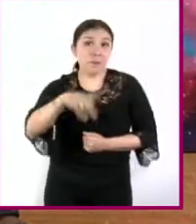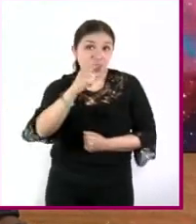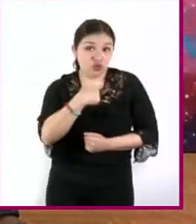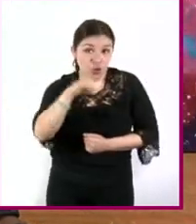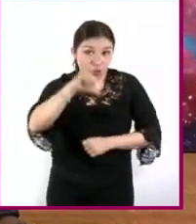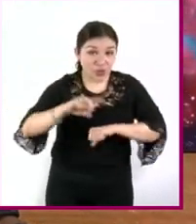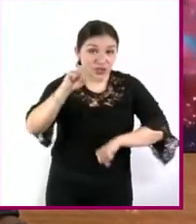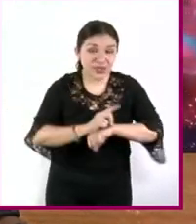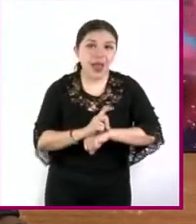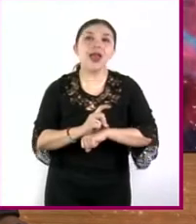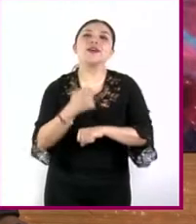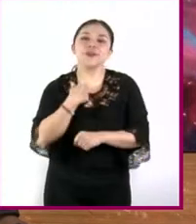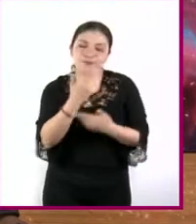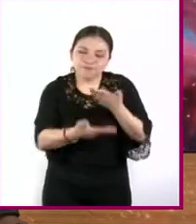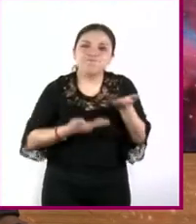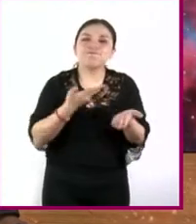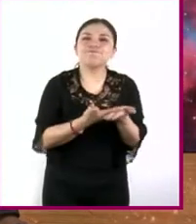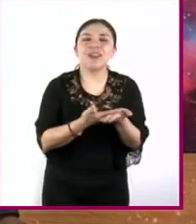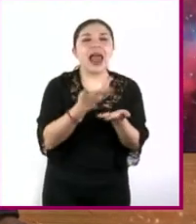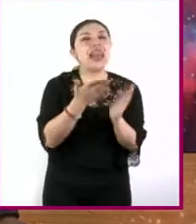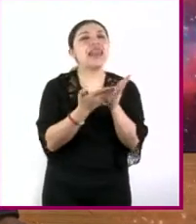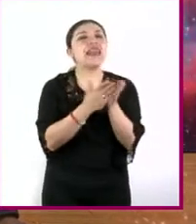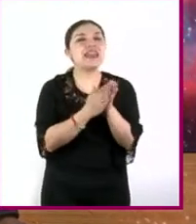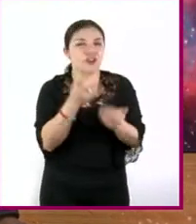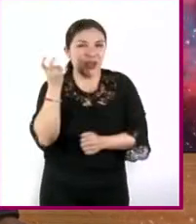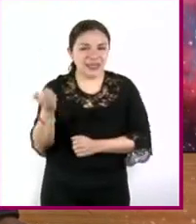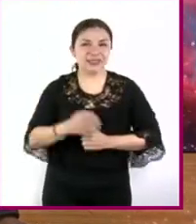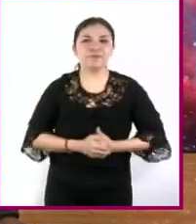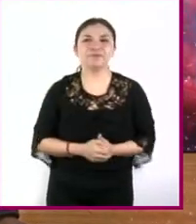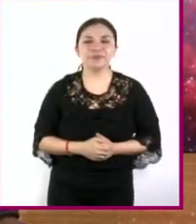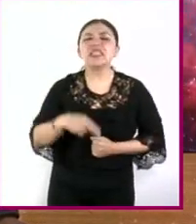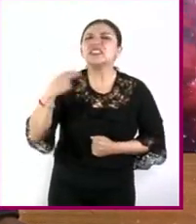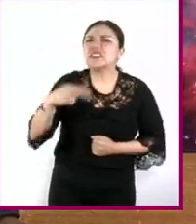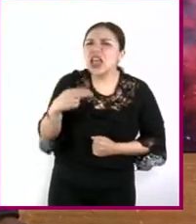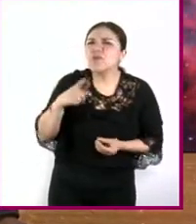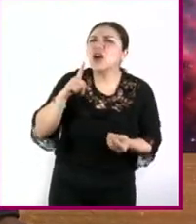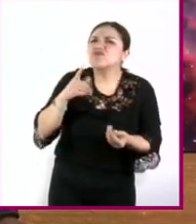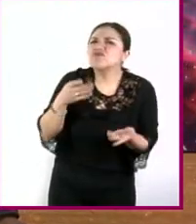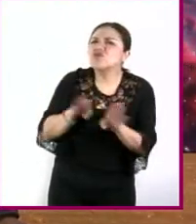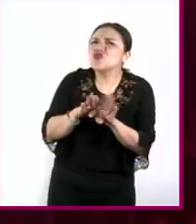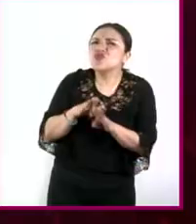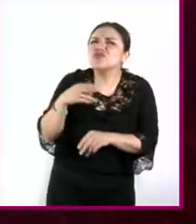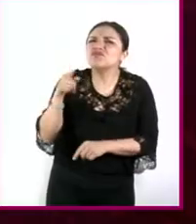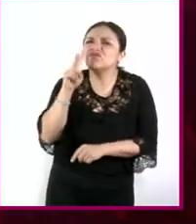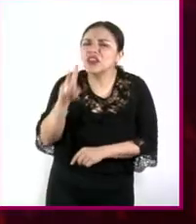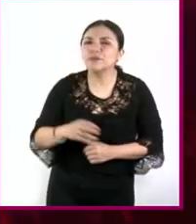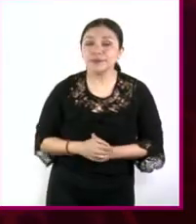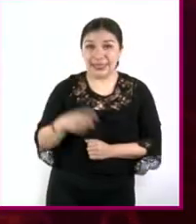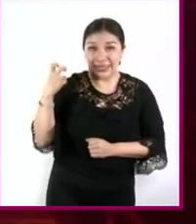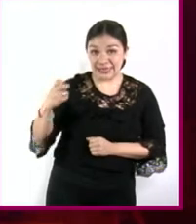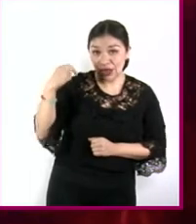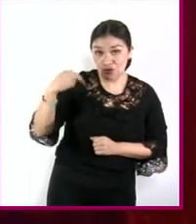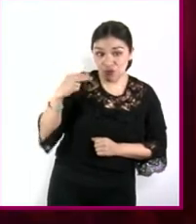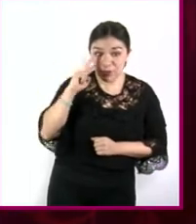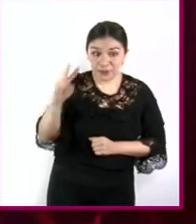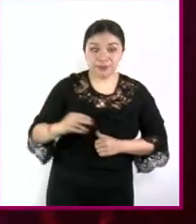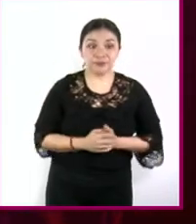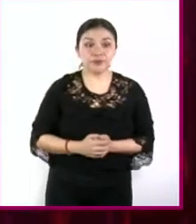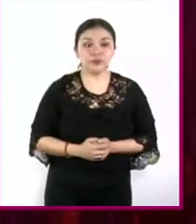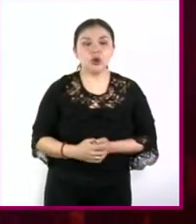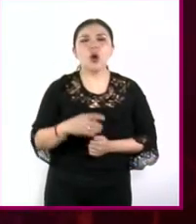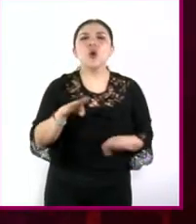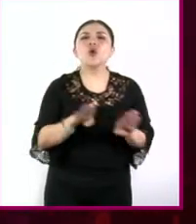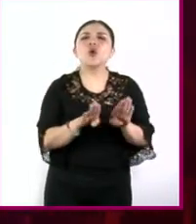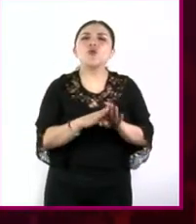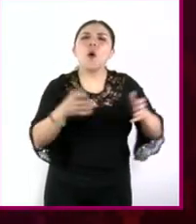el día de hoy, les vengo a ofrecer un libro ¿Cómo se llama, Mati? ¿Dónde lo podemos conseguir? El libro se titula Una